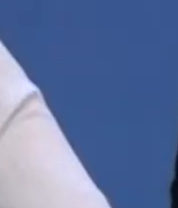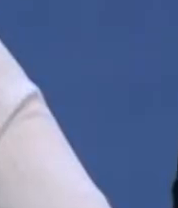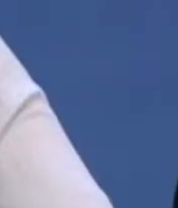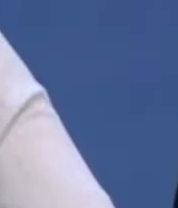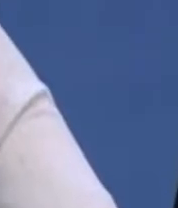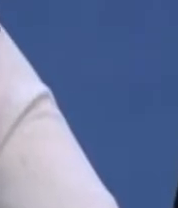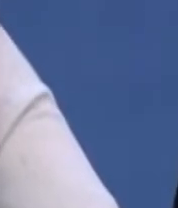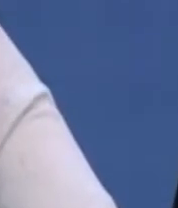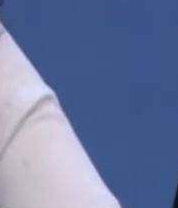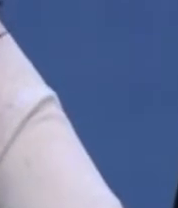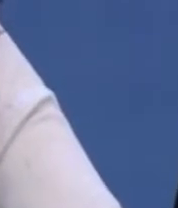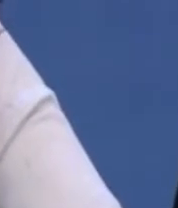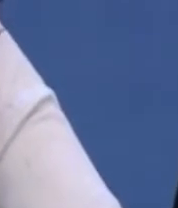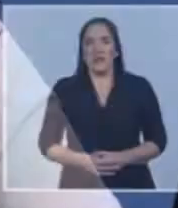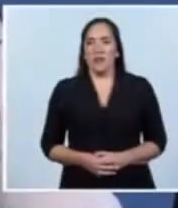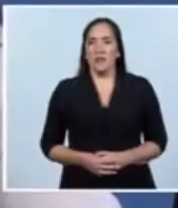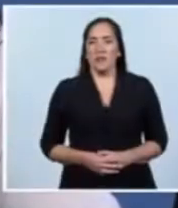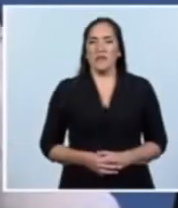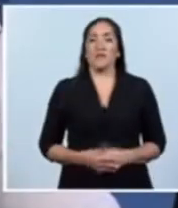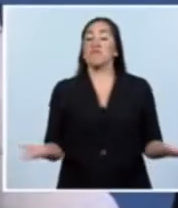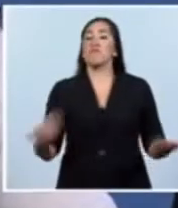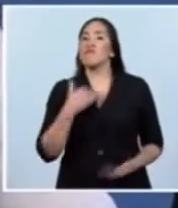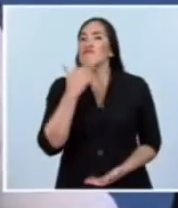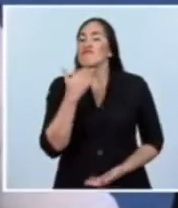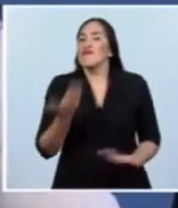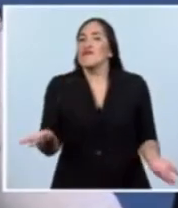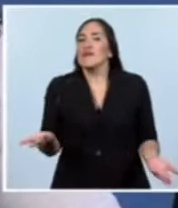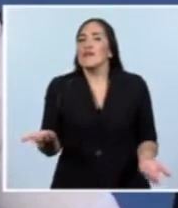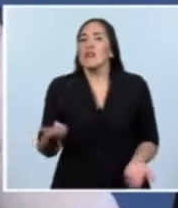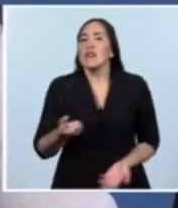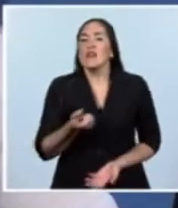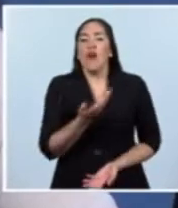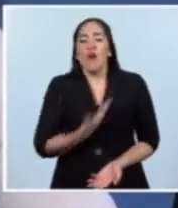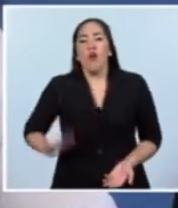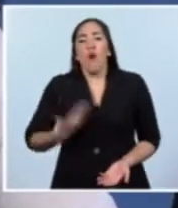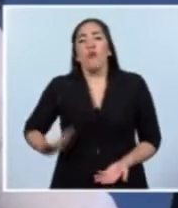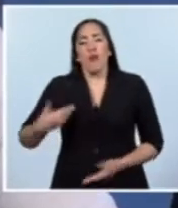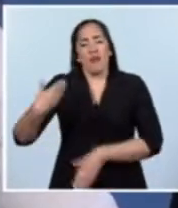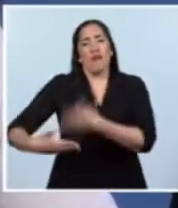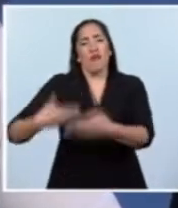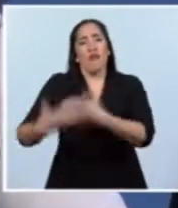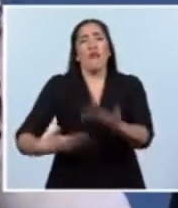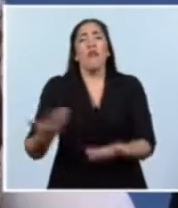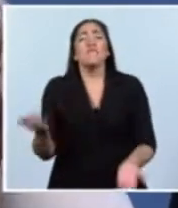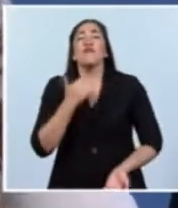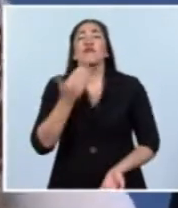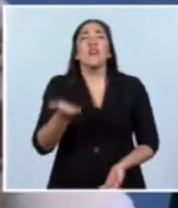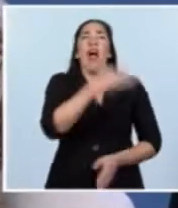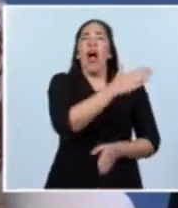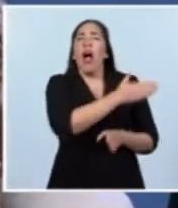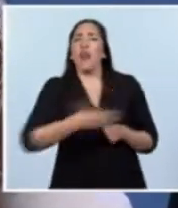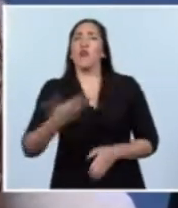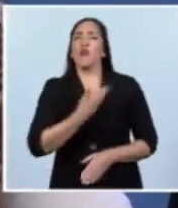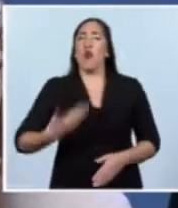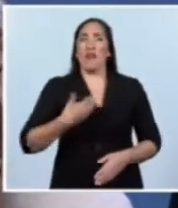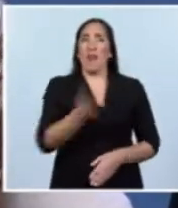argentinos, no sé cuántos gobiernos pueden decir que han hecho